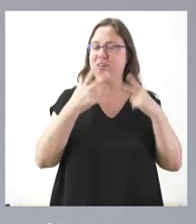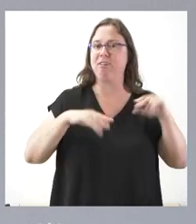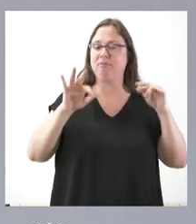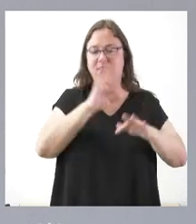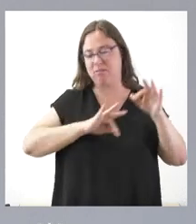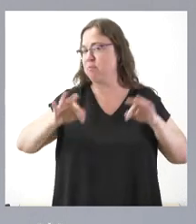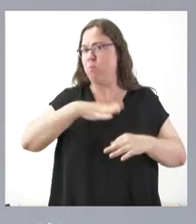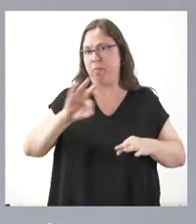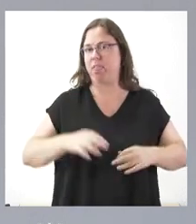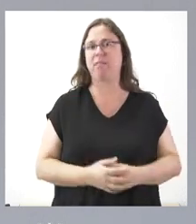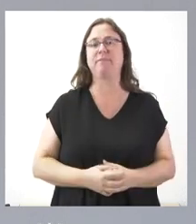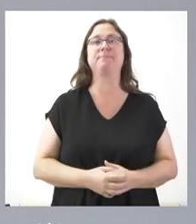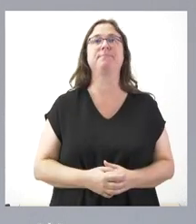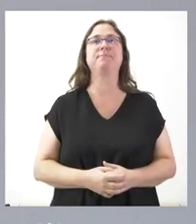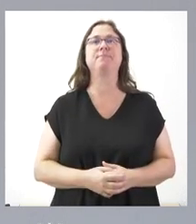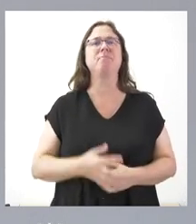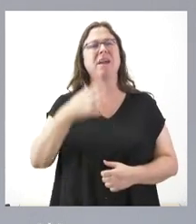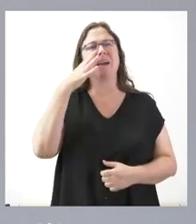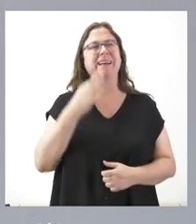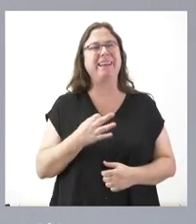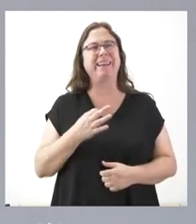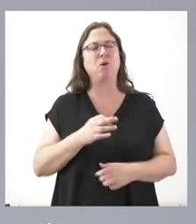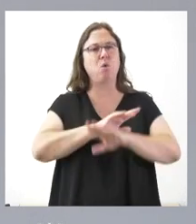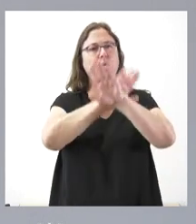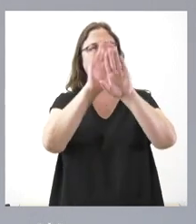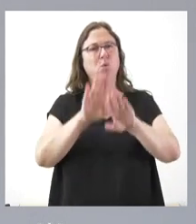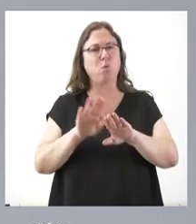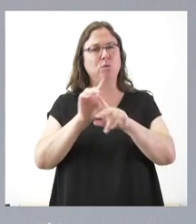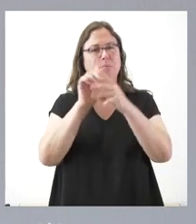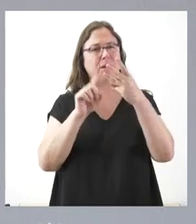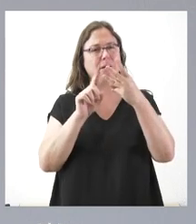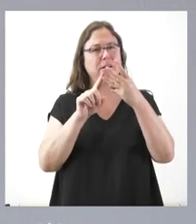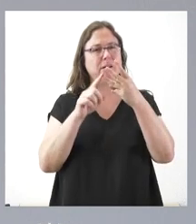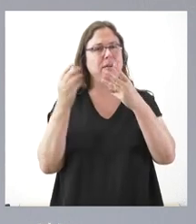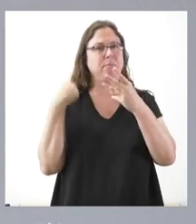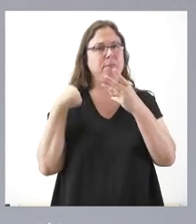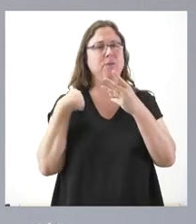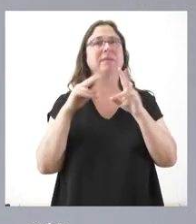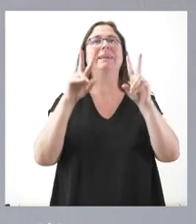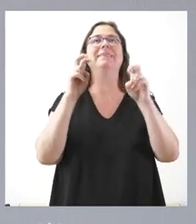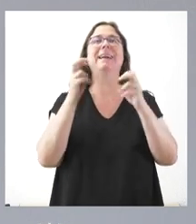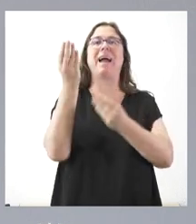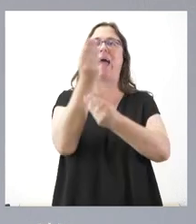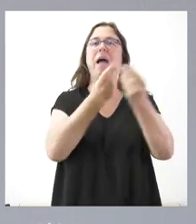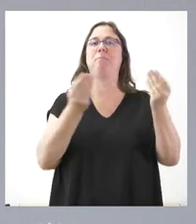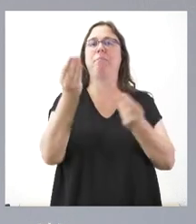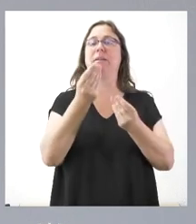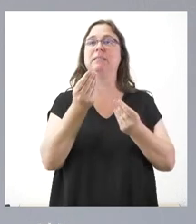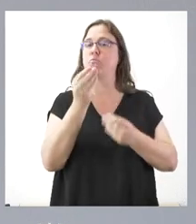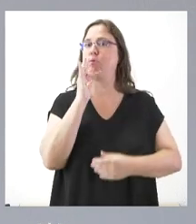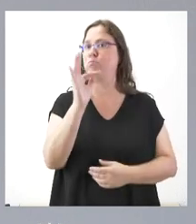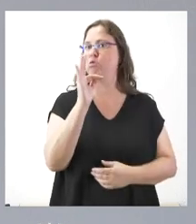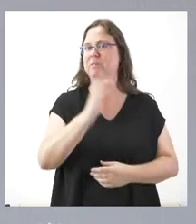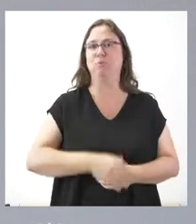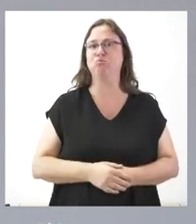ven más mermadas. Y creo que había una última cuestión que había planteado, que era el clima que habíamos encontrado, pues muy favorable, muy